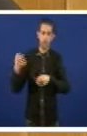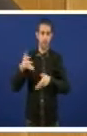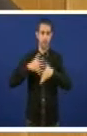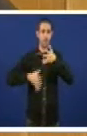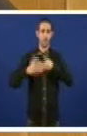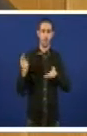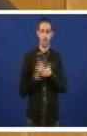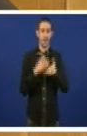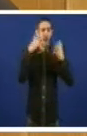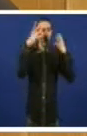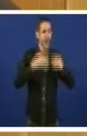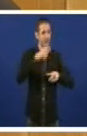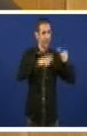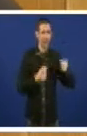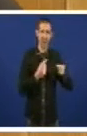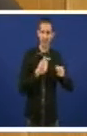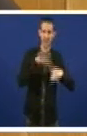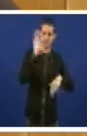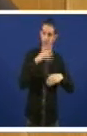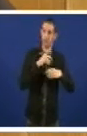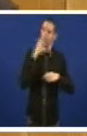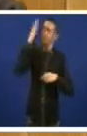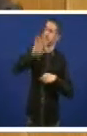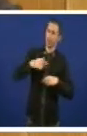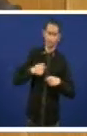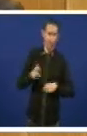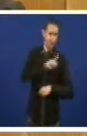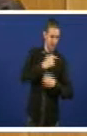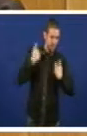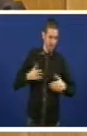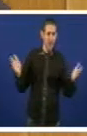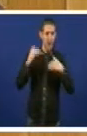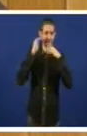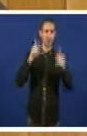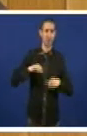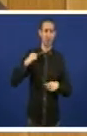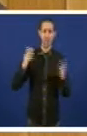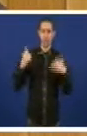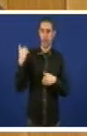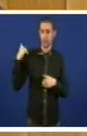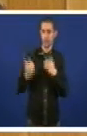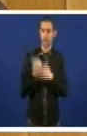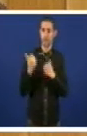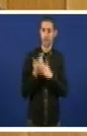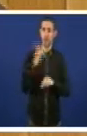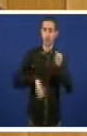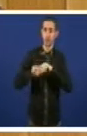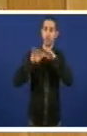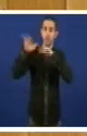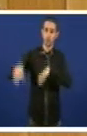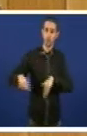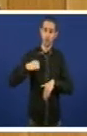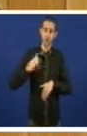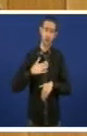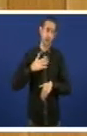miles de personas denunciaran que estaban sin atención sanitaria. Hai uns días, a Asociación Pro Sanidade Digna de